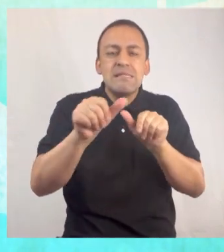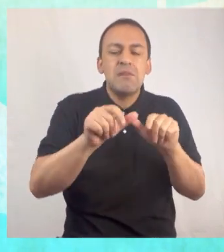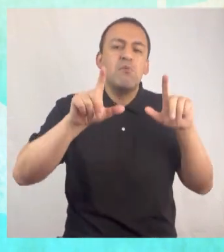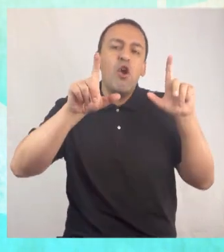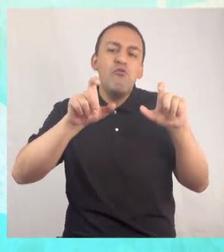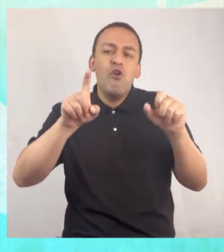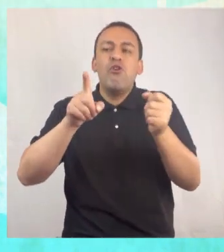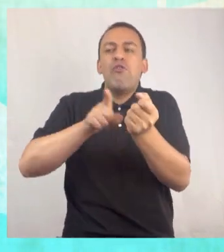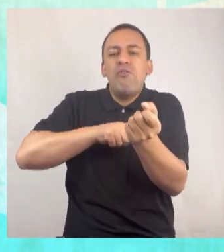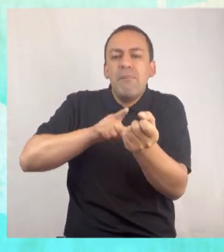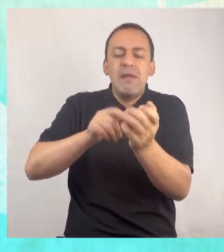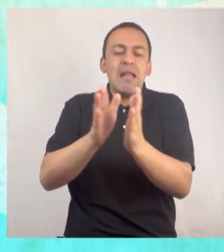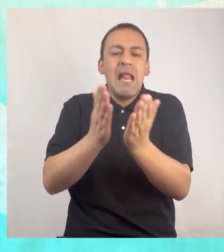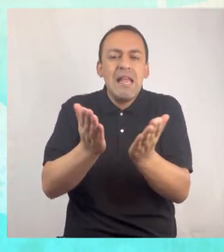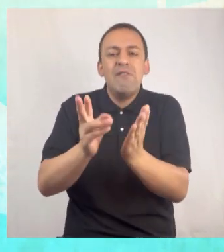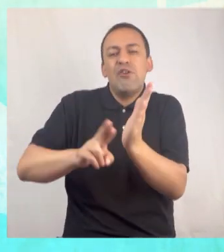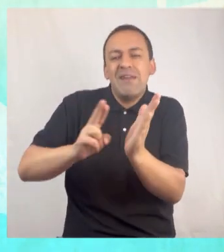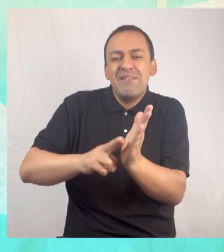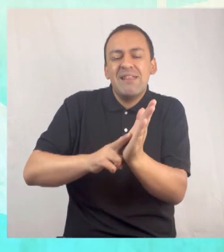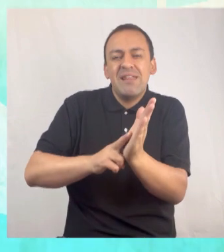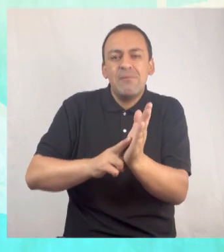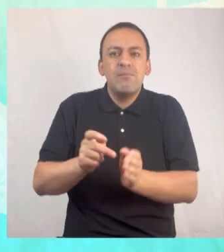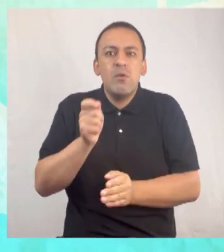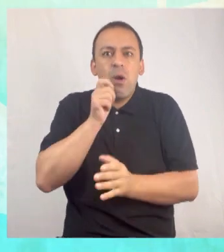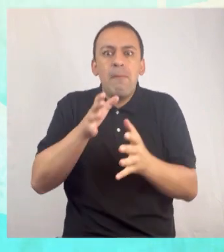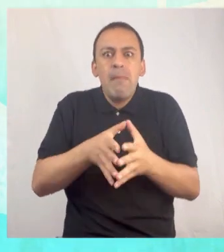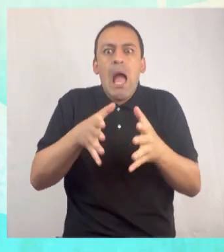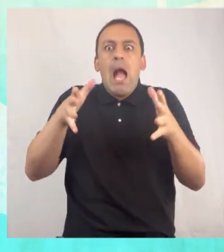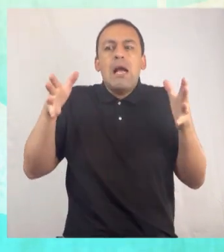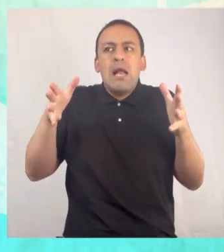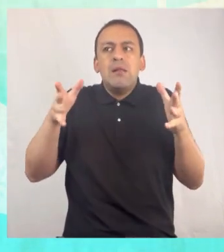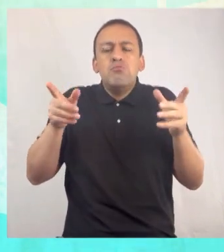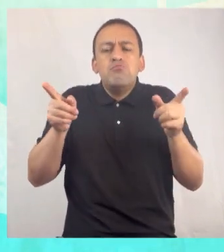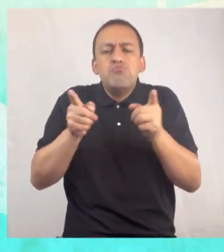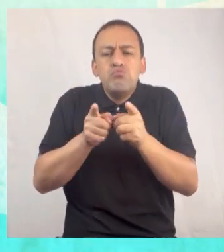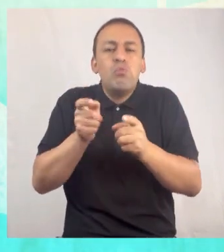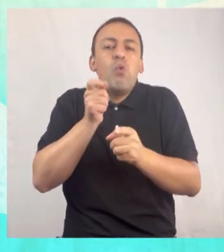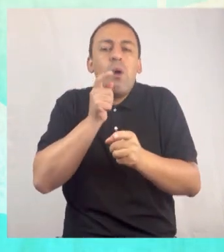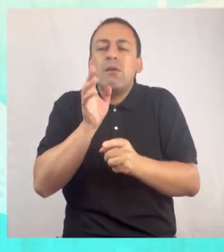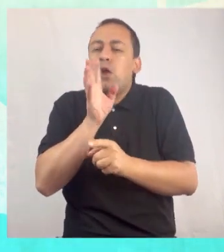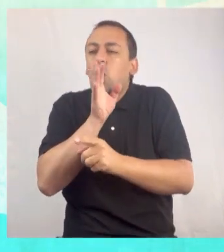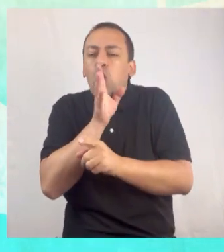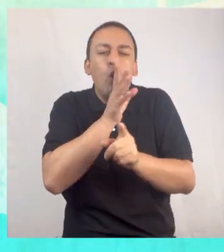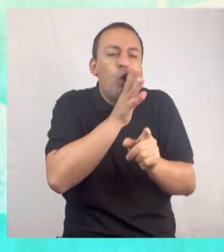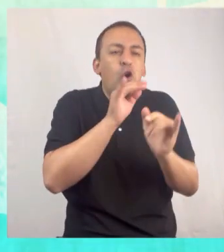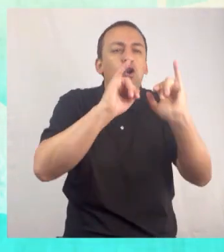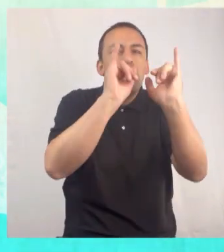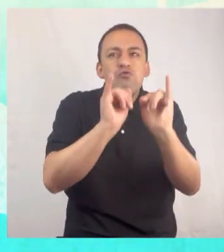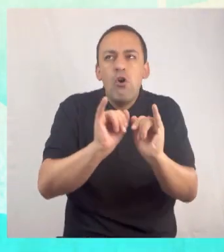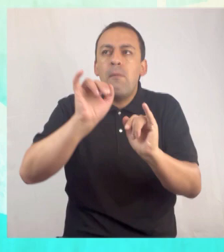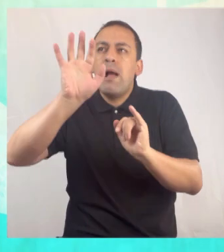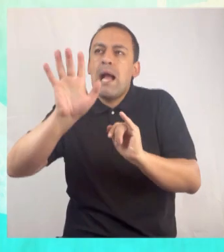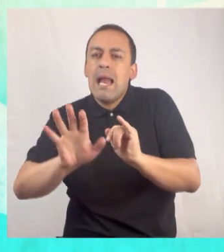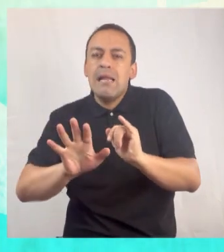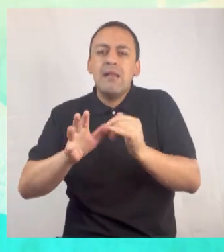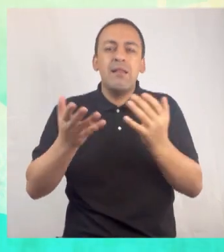buscar animales en tu vecindario, en fotos familiares, libros o revistas. ¿Cuál es el más grande o el más pequeño? Compara sus